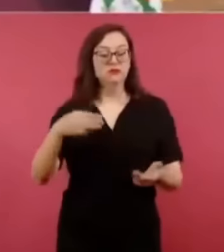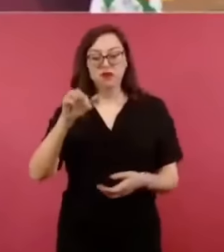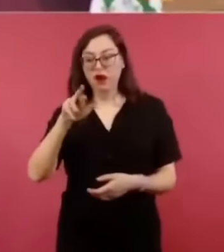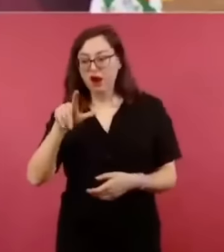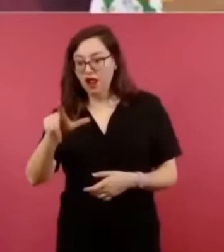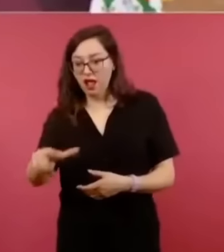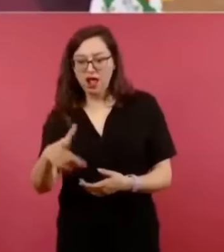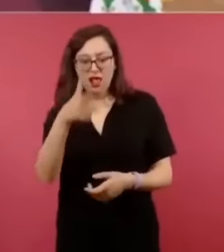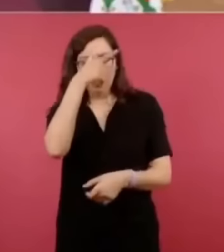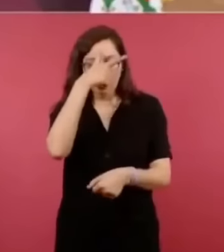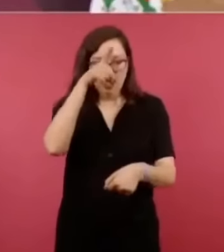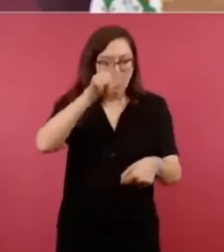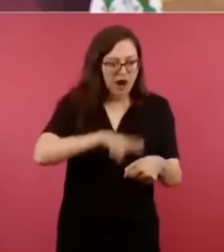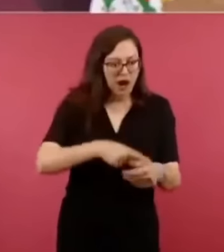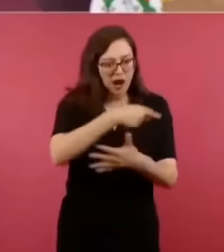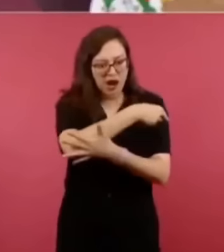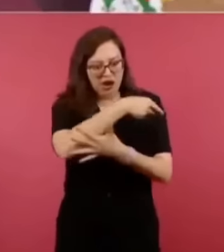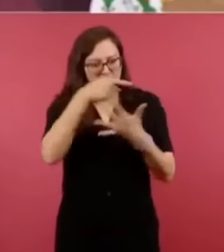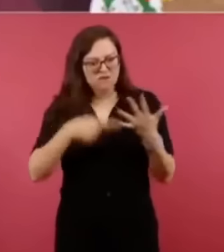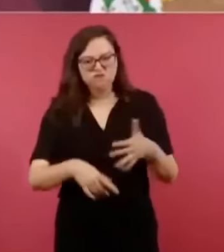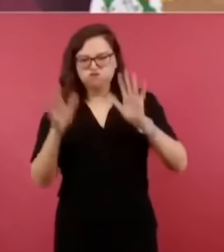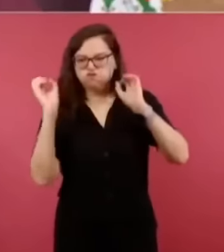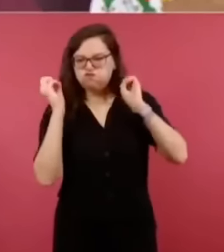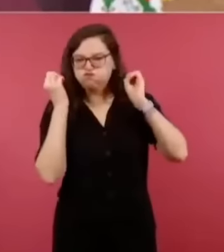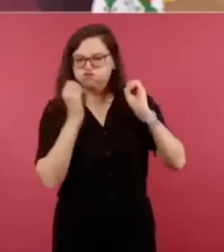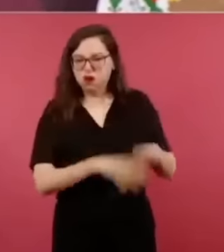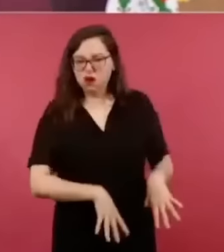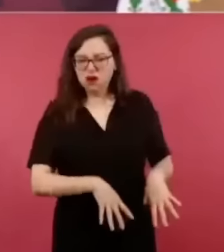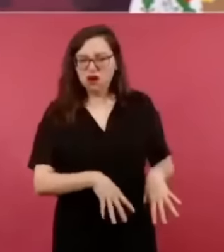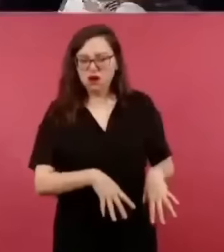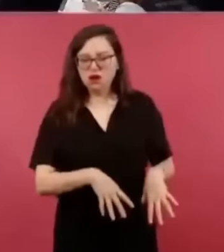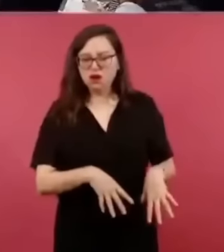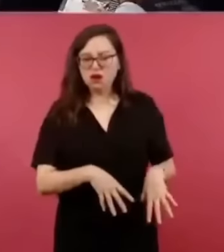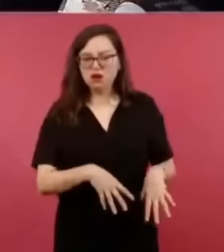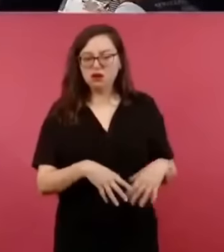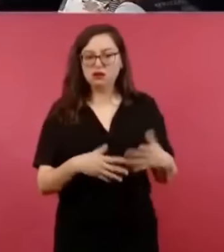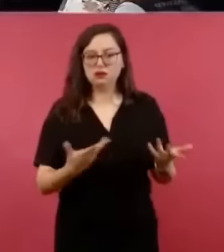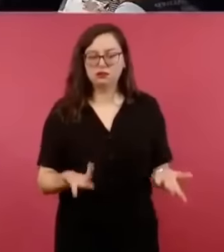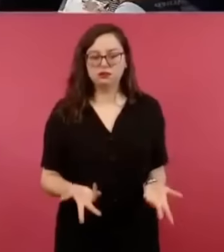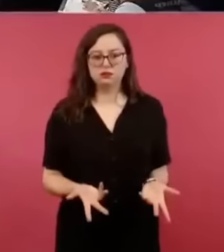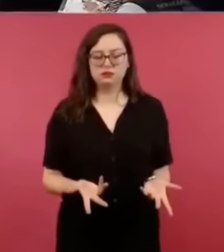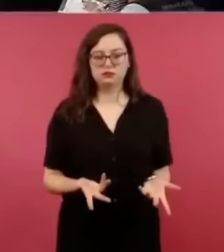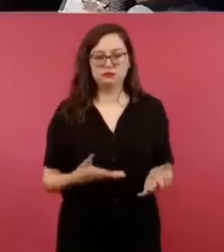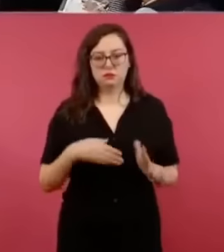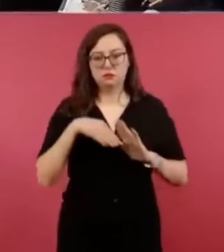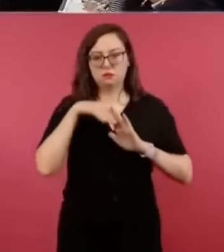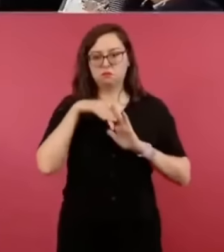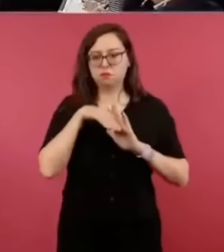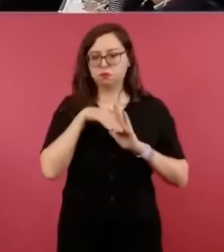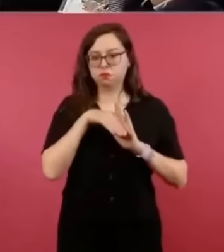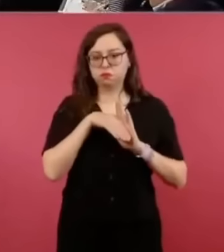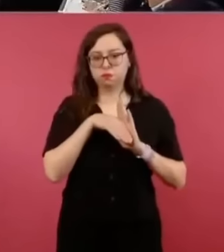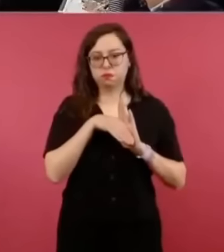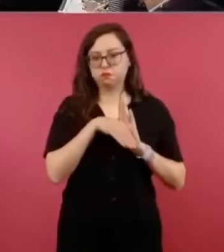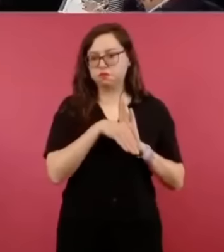un proceso de degradación progresiva